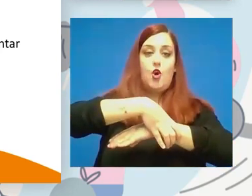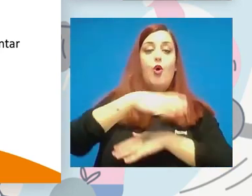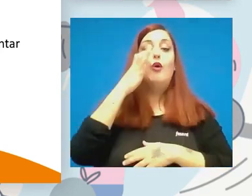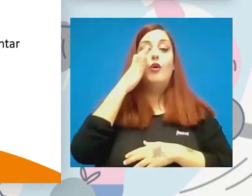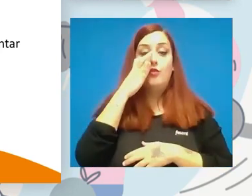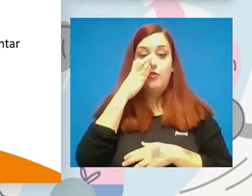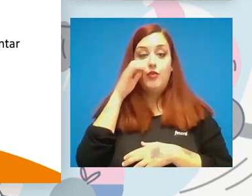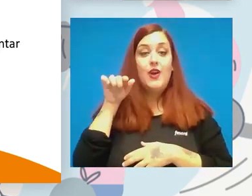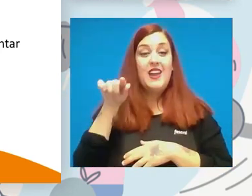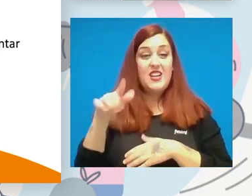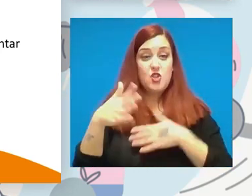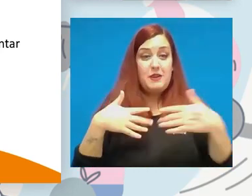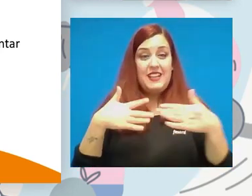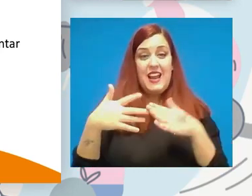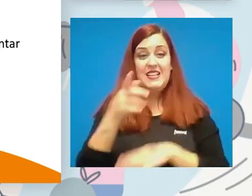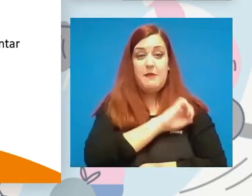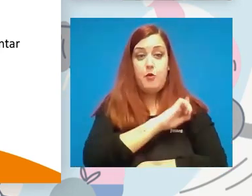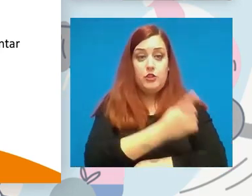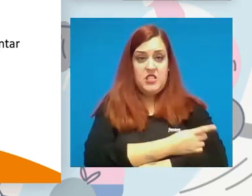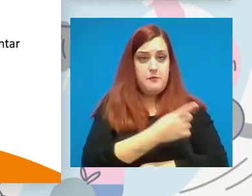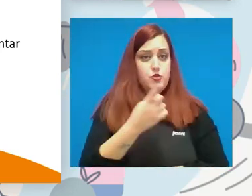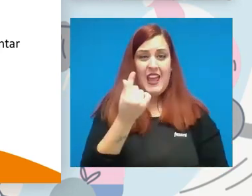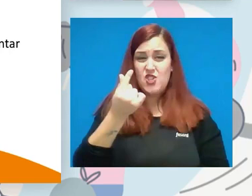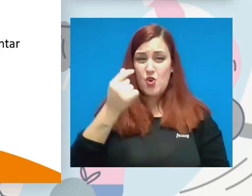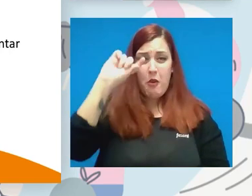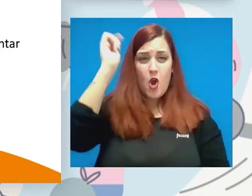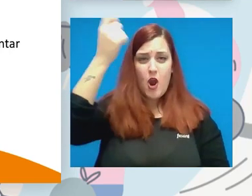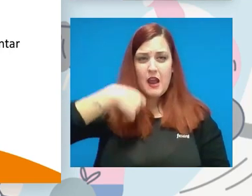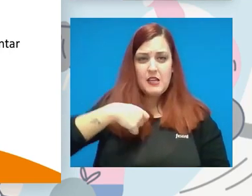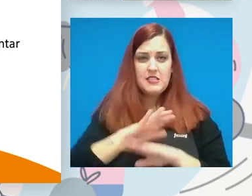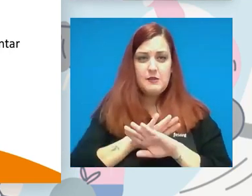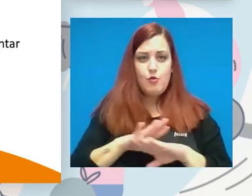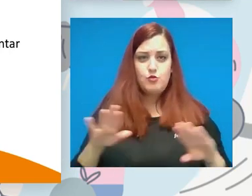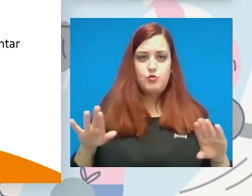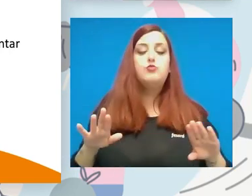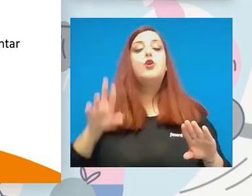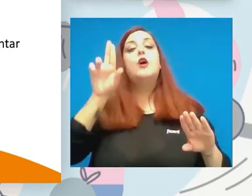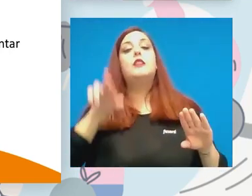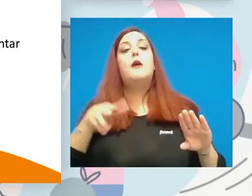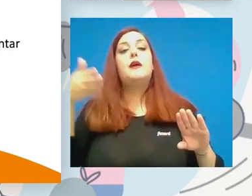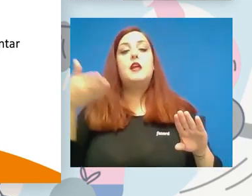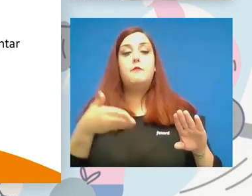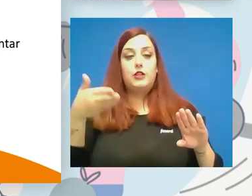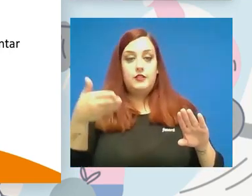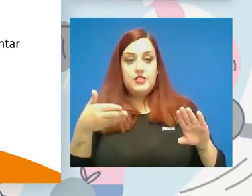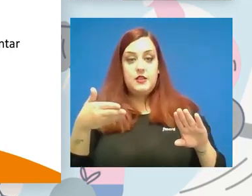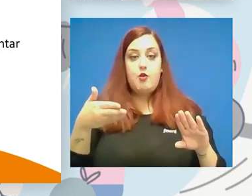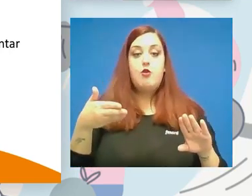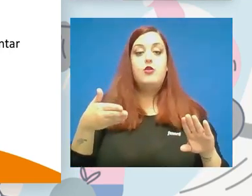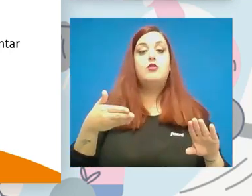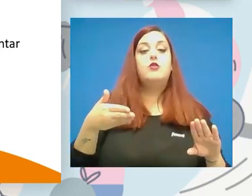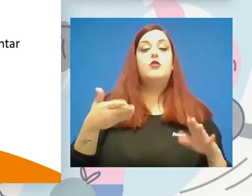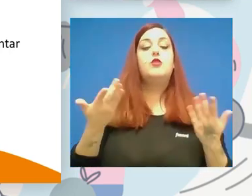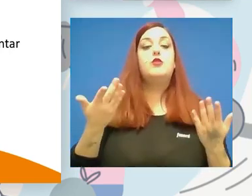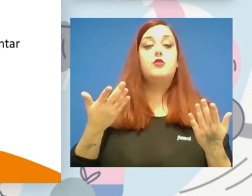materiales deportivos de altísimo coste e importantísimo y mucho más en un